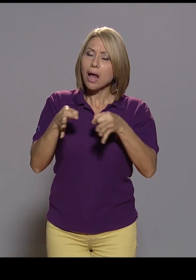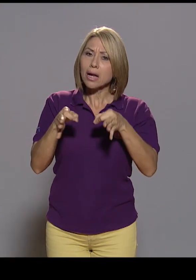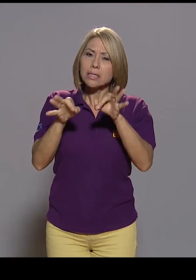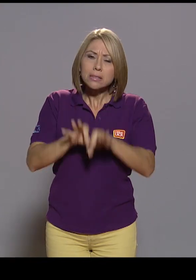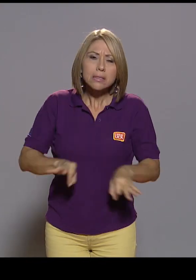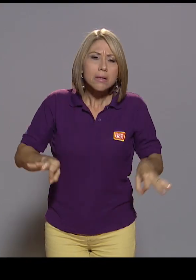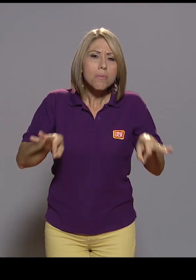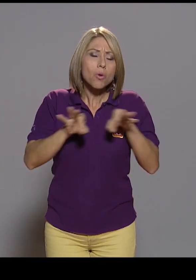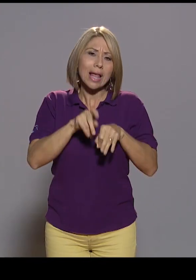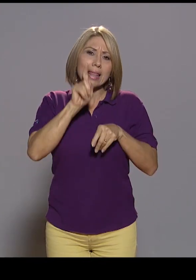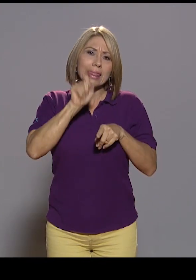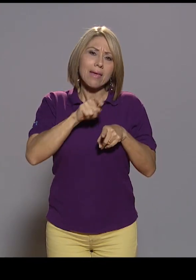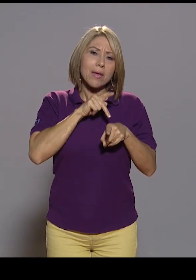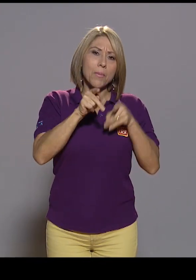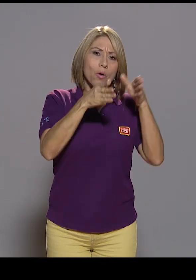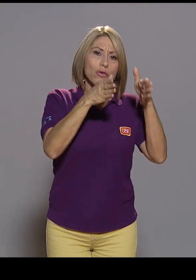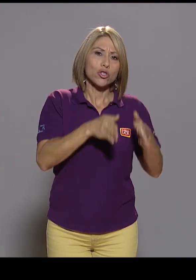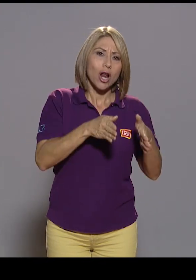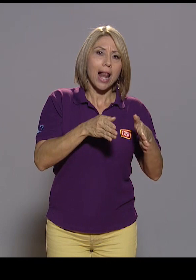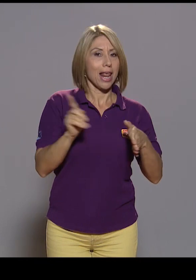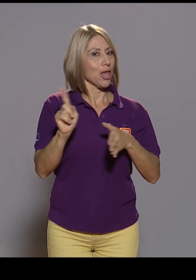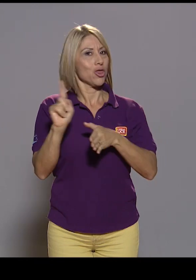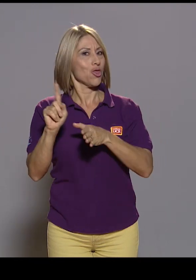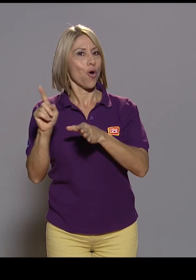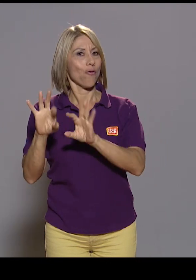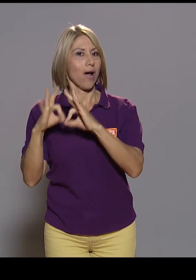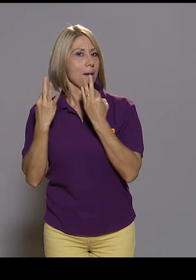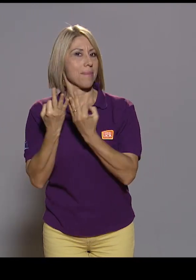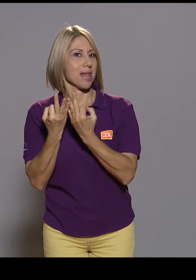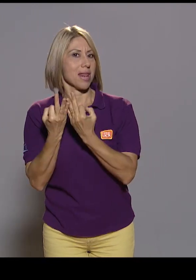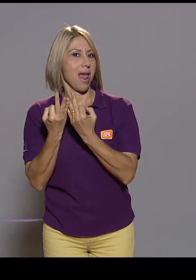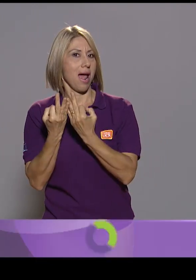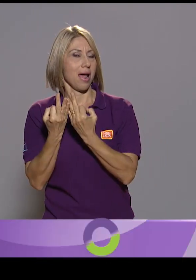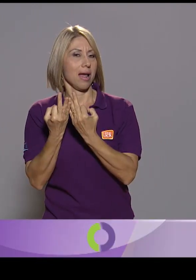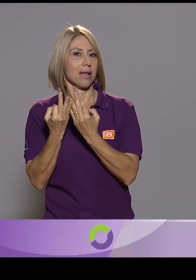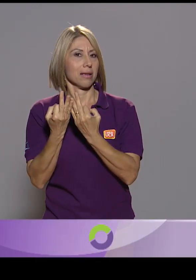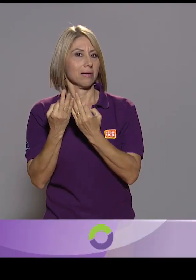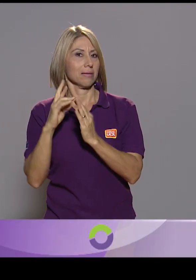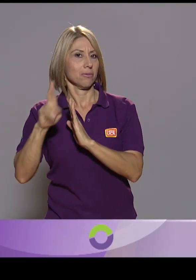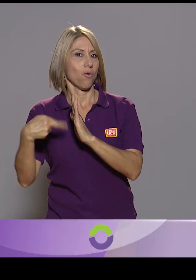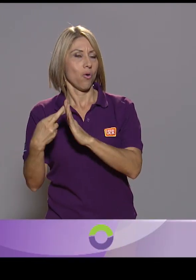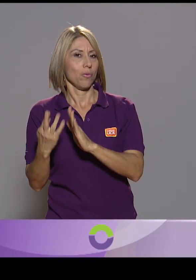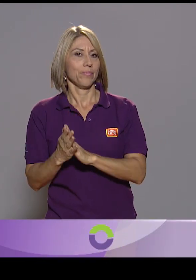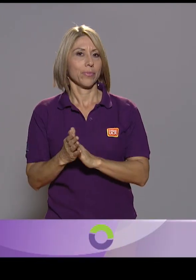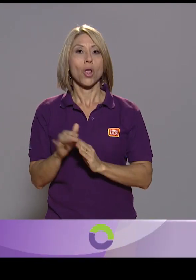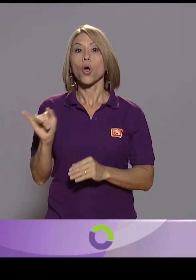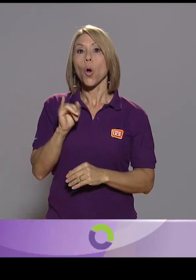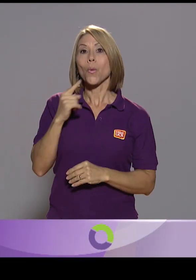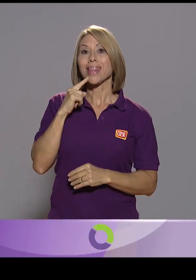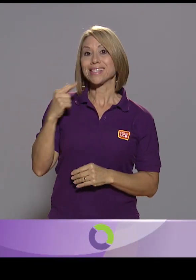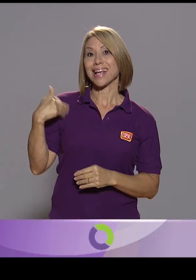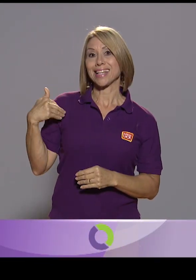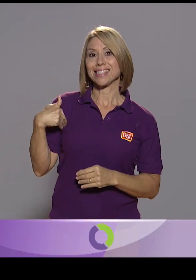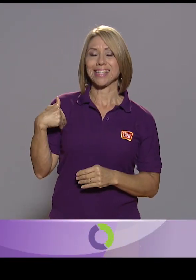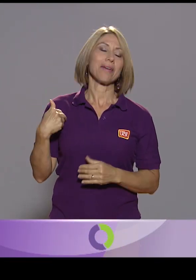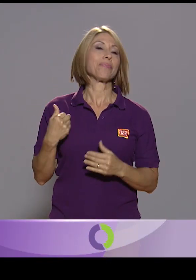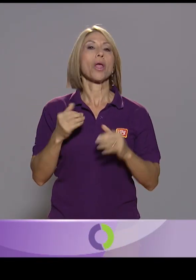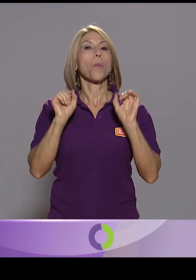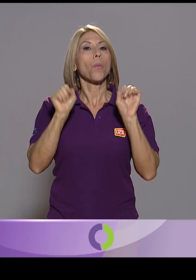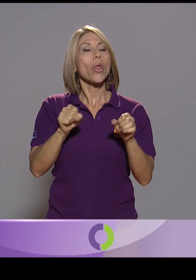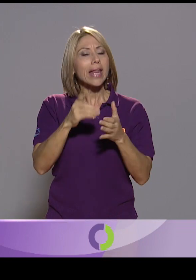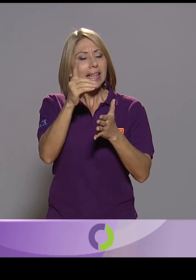para eso y no la familia quien deba asumir este rol. Sí, bueno, como decía Cristian, el construir quién podía ser el